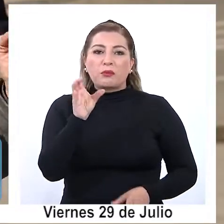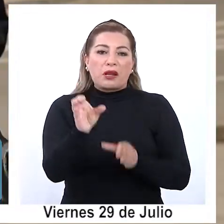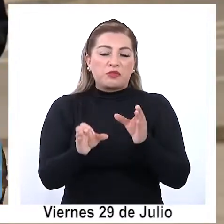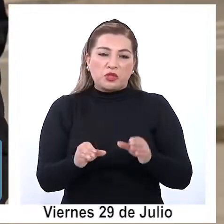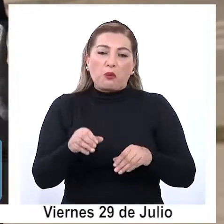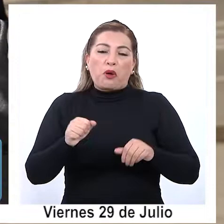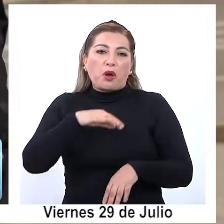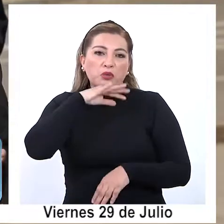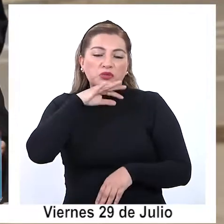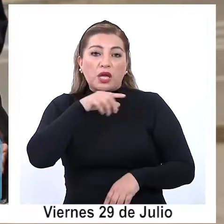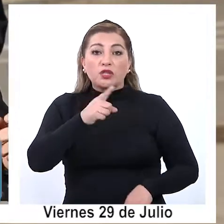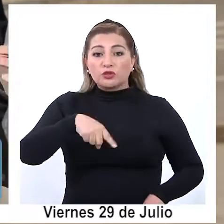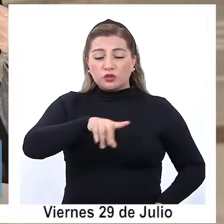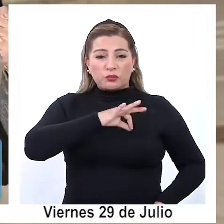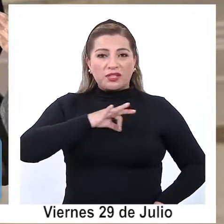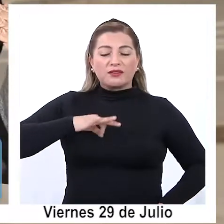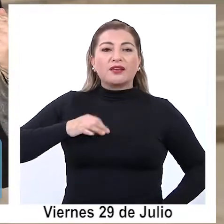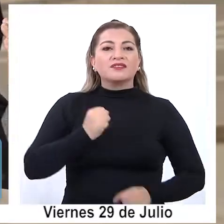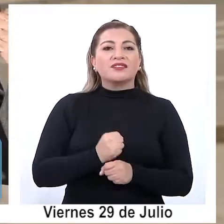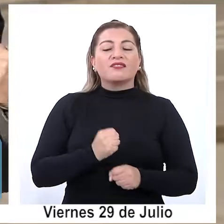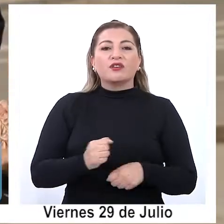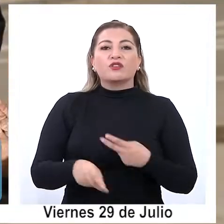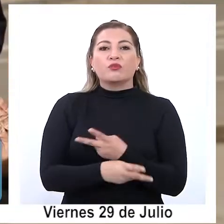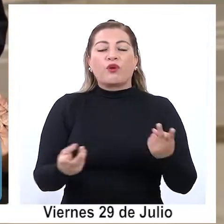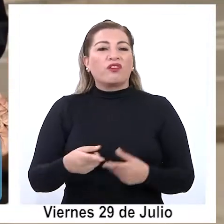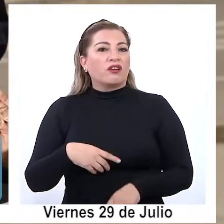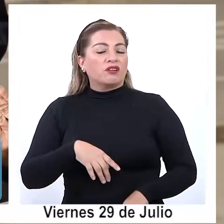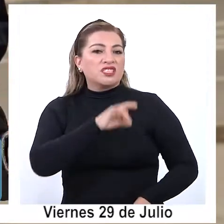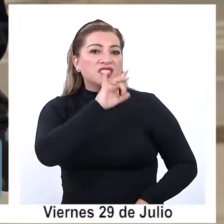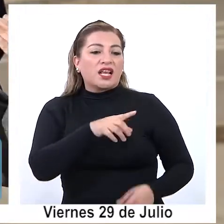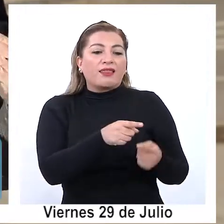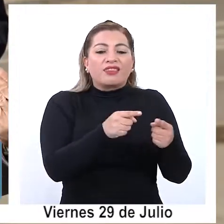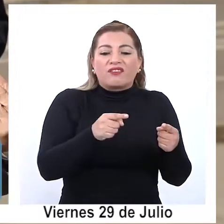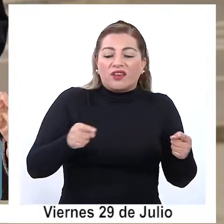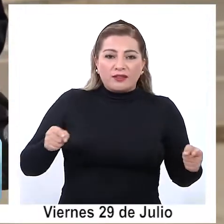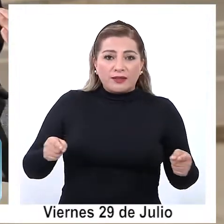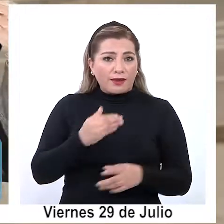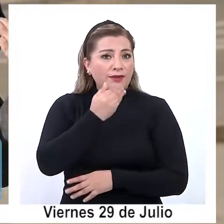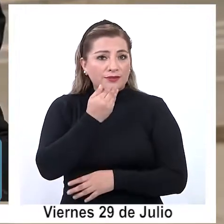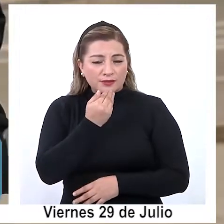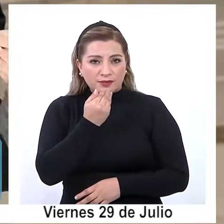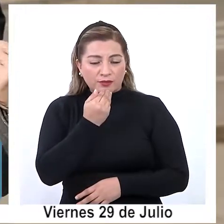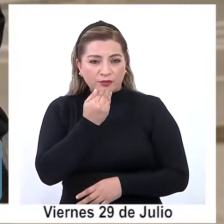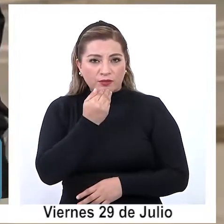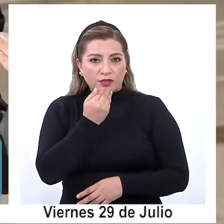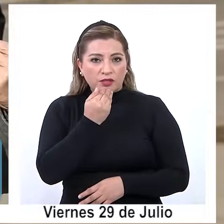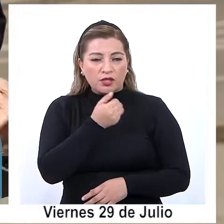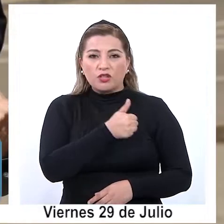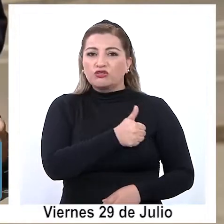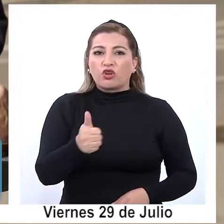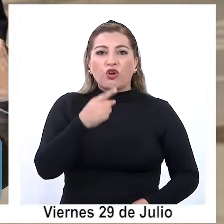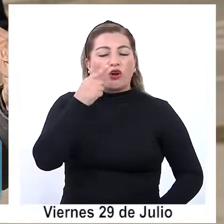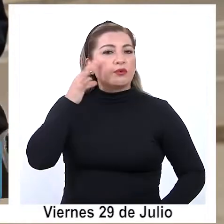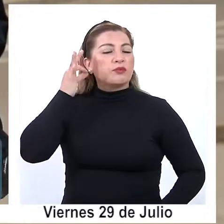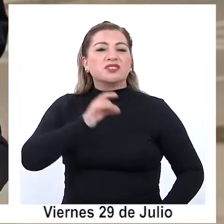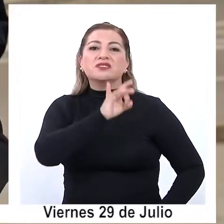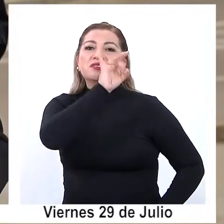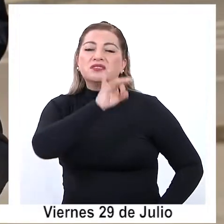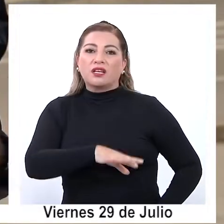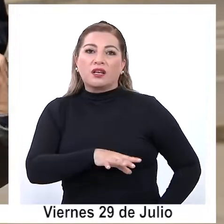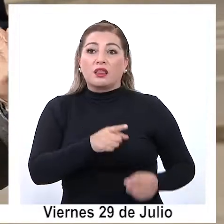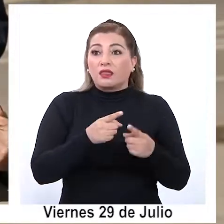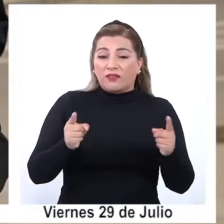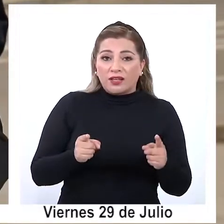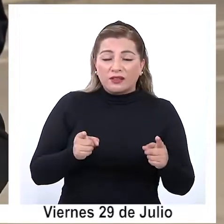personas. Como Ministerio de Obras Públicas entendemos que Chile es diverso, pero también que todas las chilenas y chilenos dentro de su